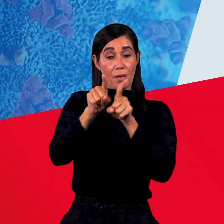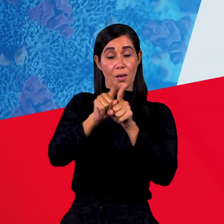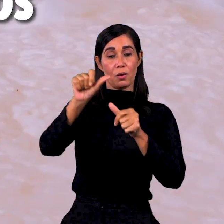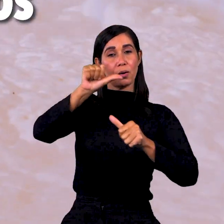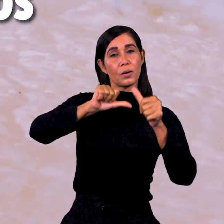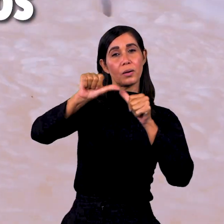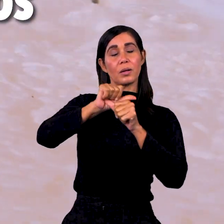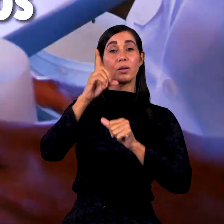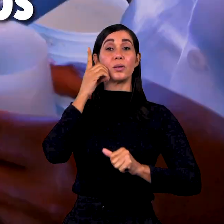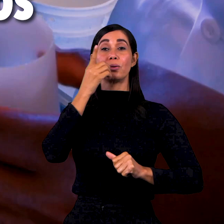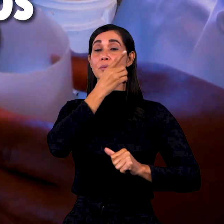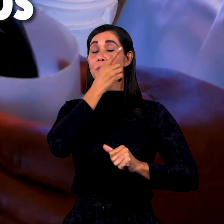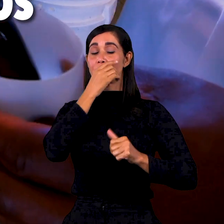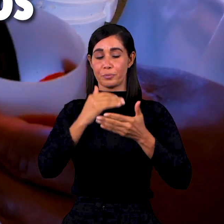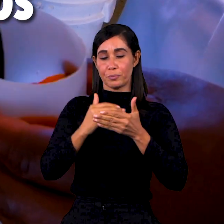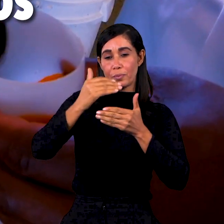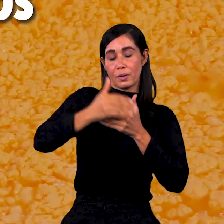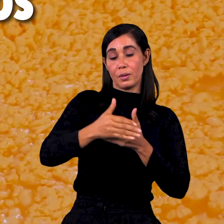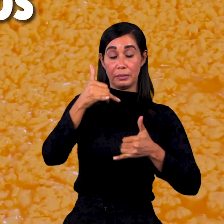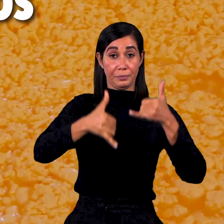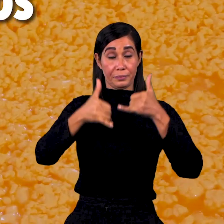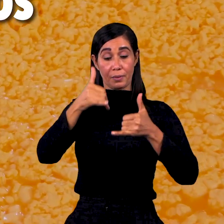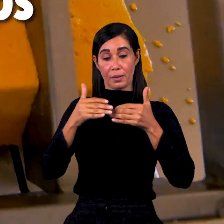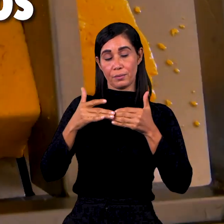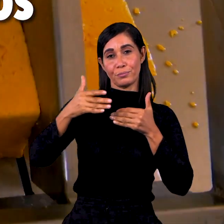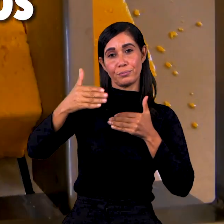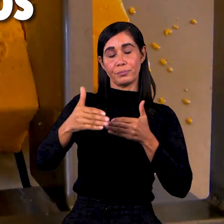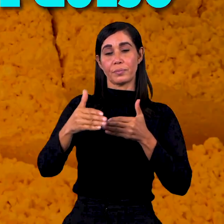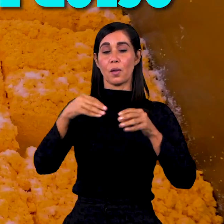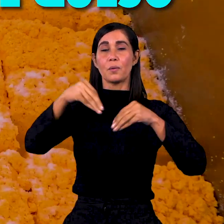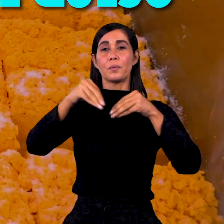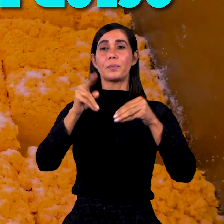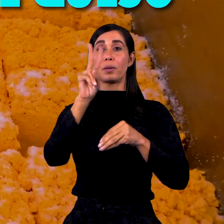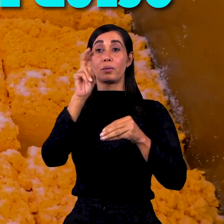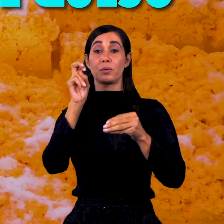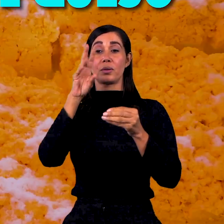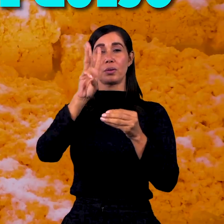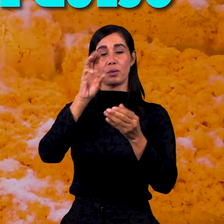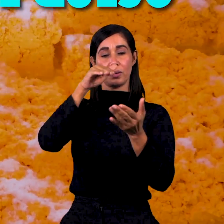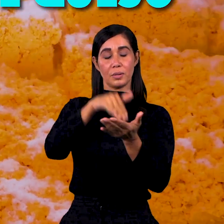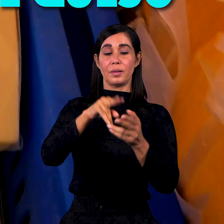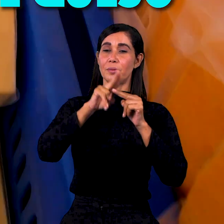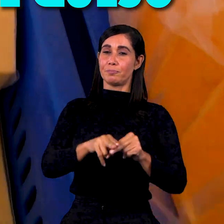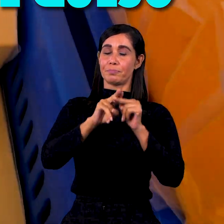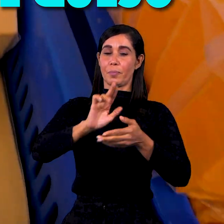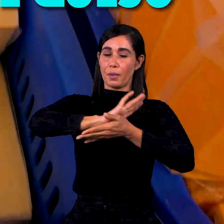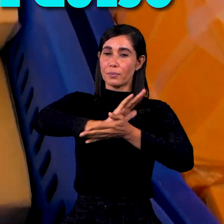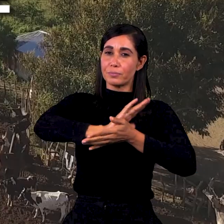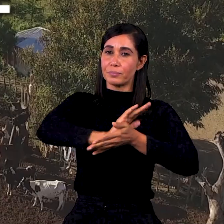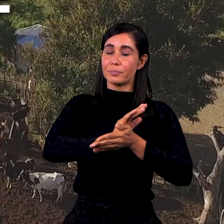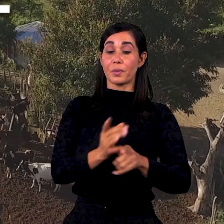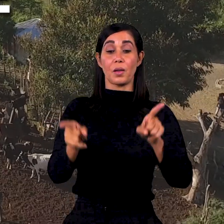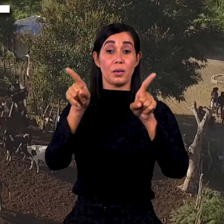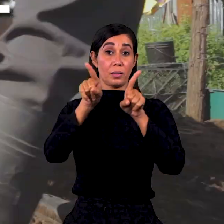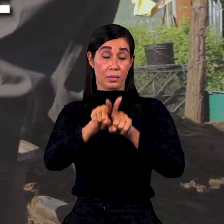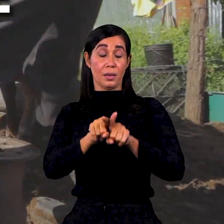acordó con la Asociación Dominicana de Procesadores de Lácteos y Derivados comprar 260.000 libras de queso,